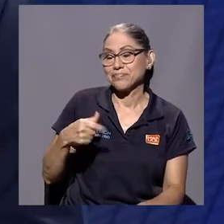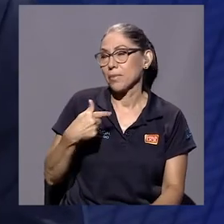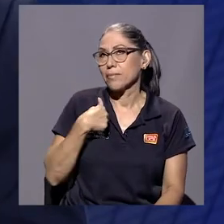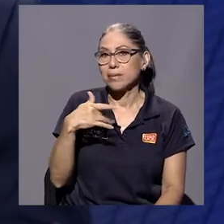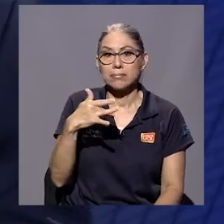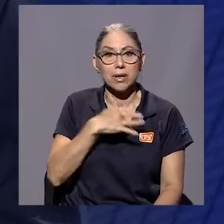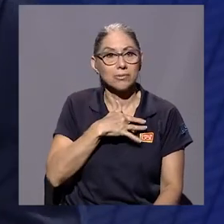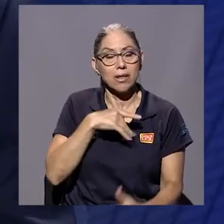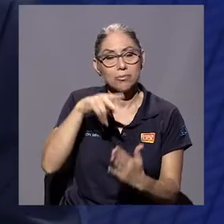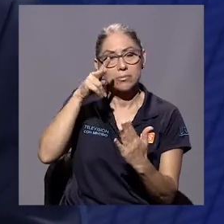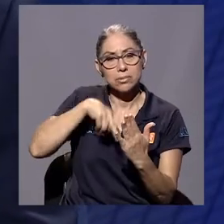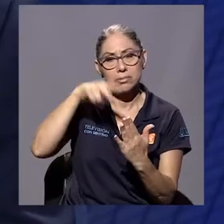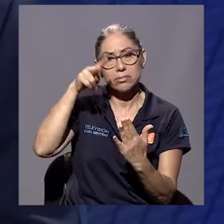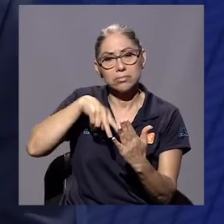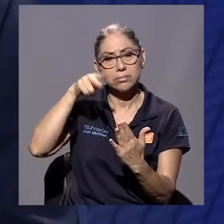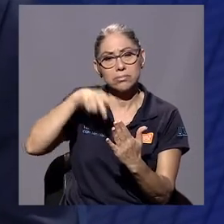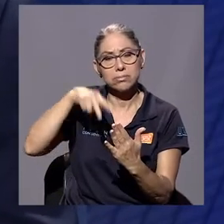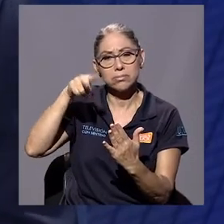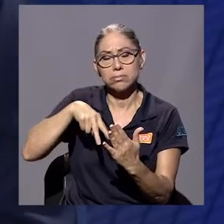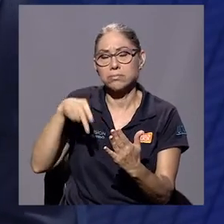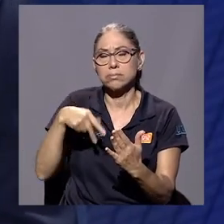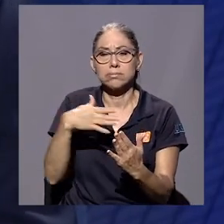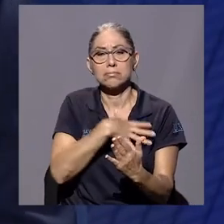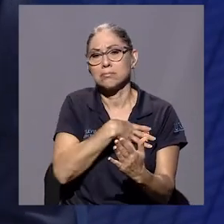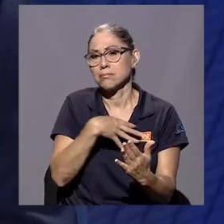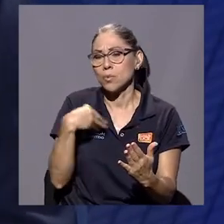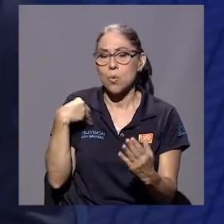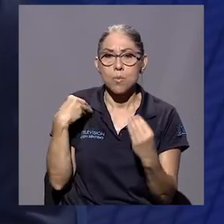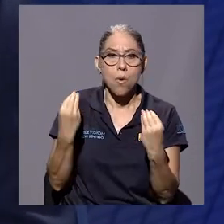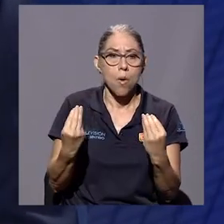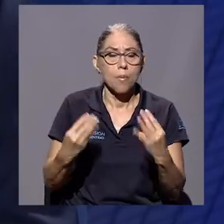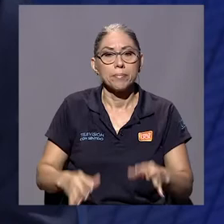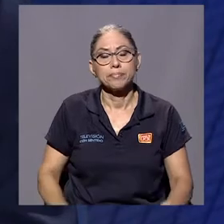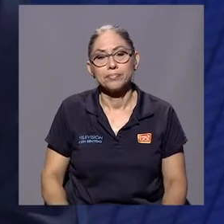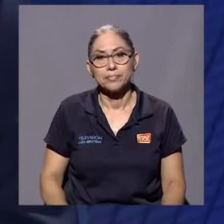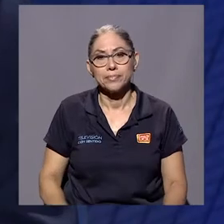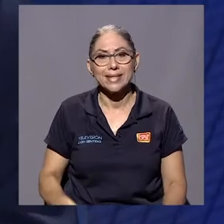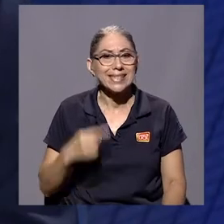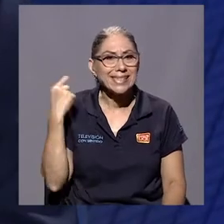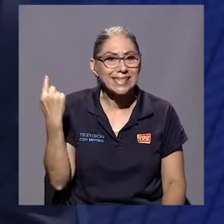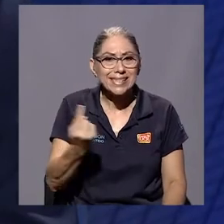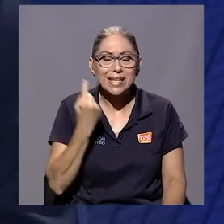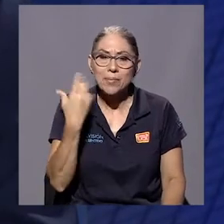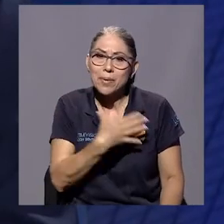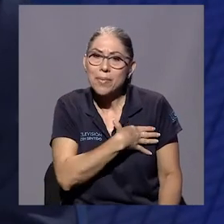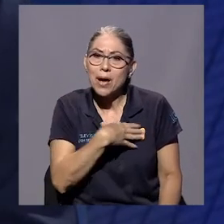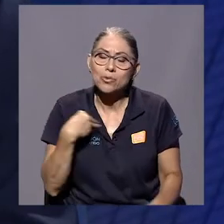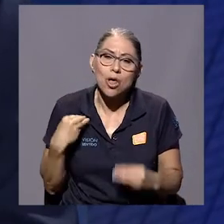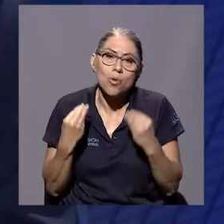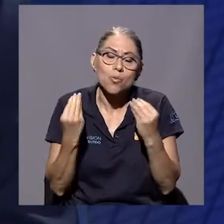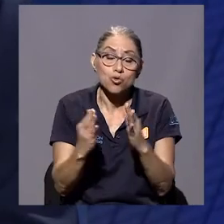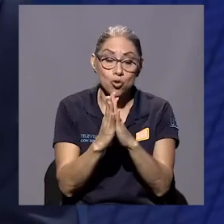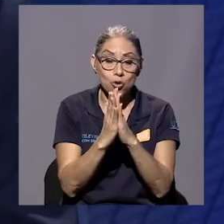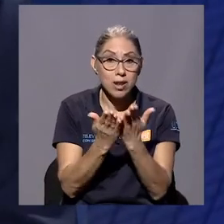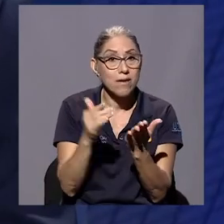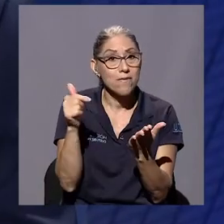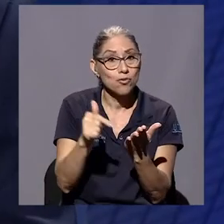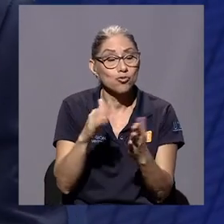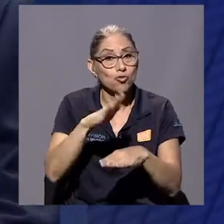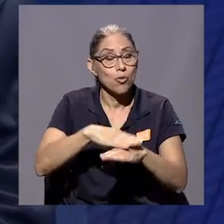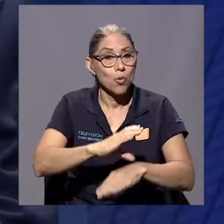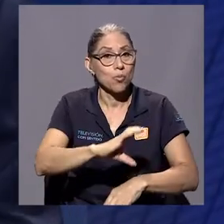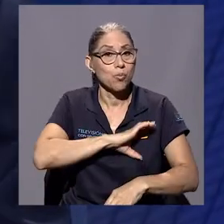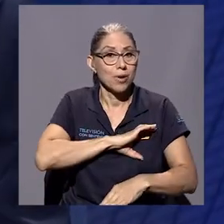gustado, soy un lector empernido y siempre me han gustado mucho las novelas policiacas,